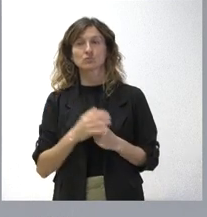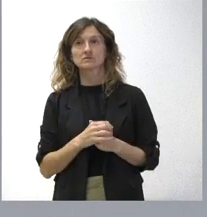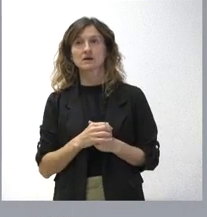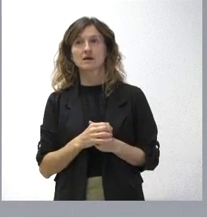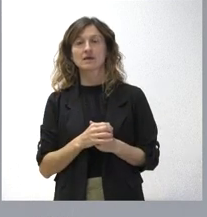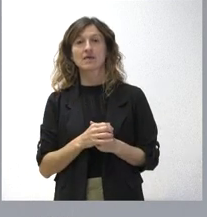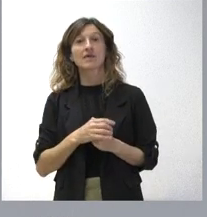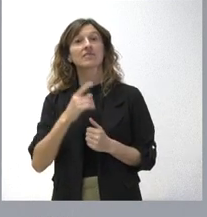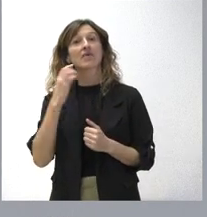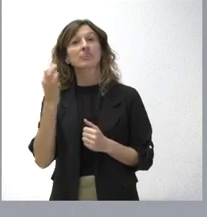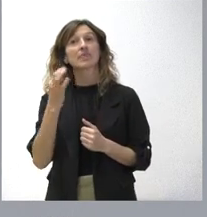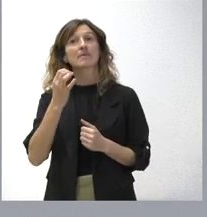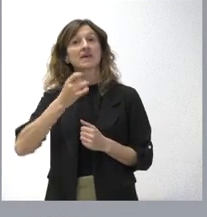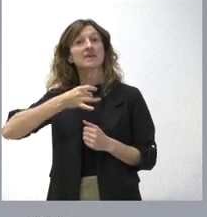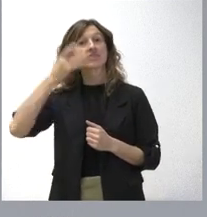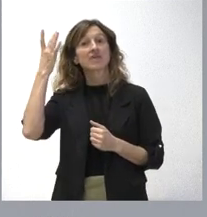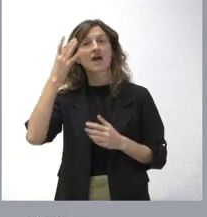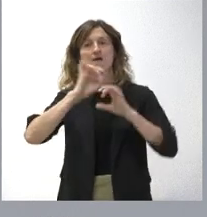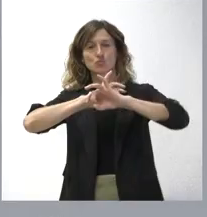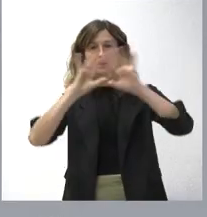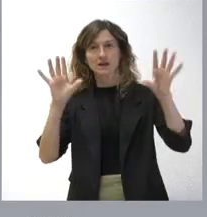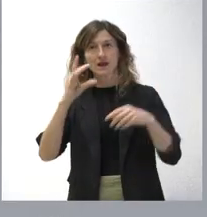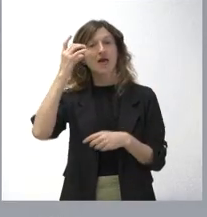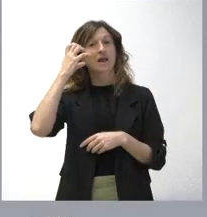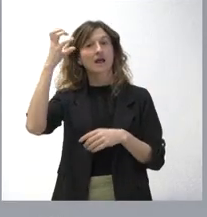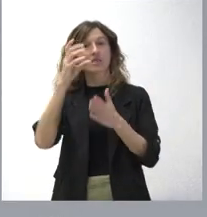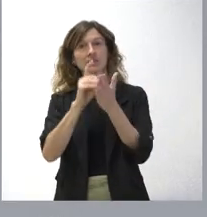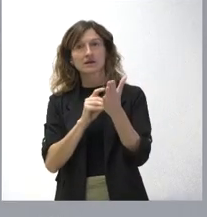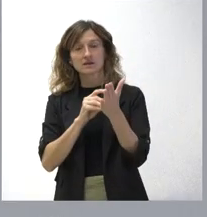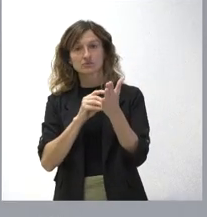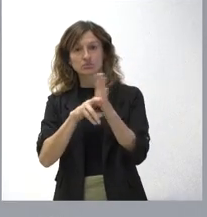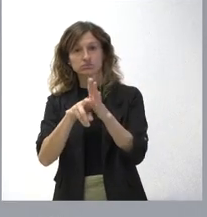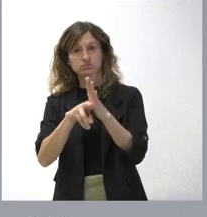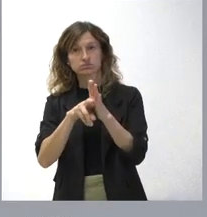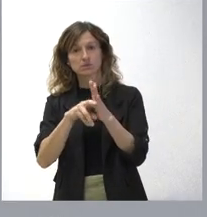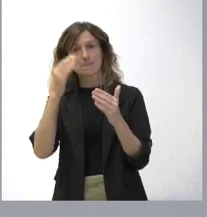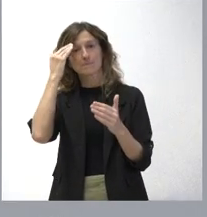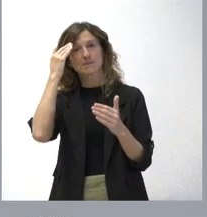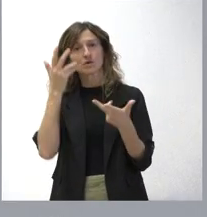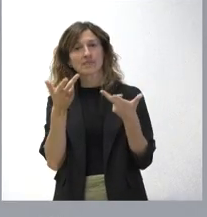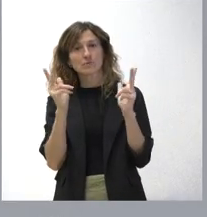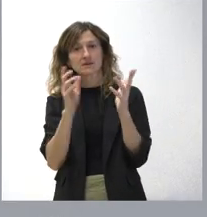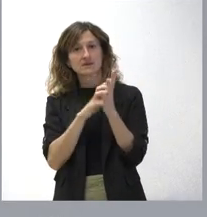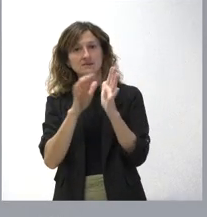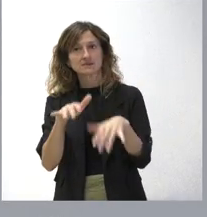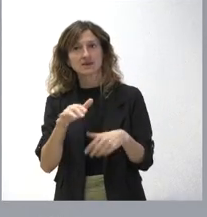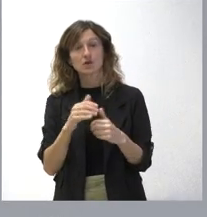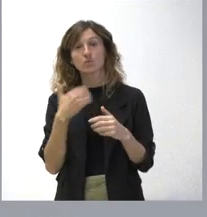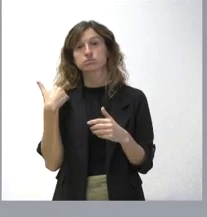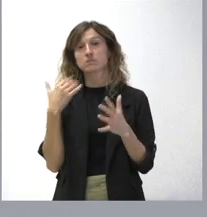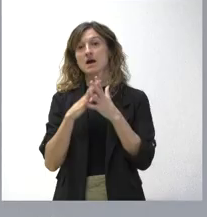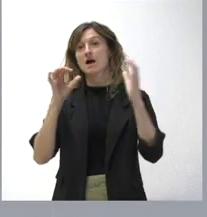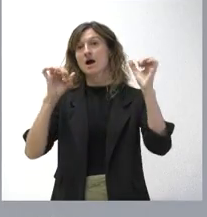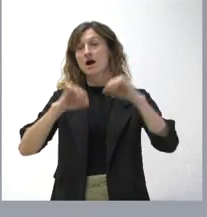una idea clara. El decreto actual que regula la memoria democrática en Castilla y León desde que se aprobó